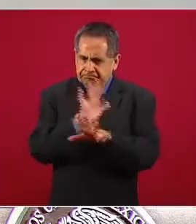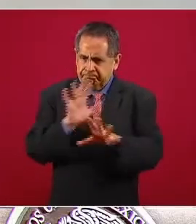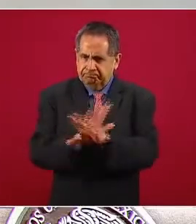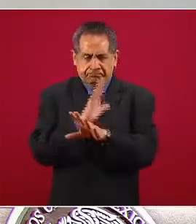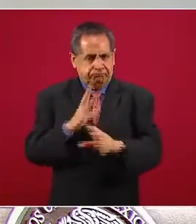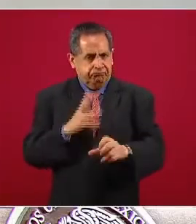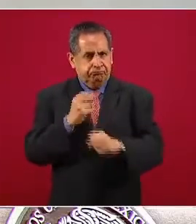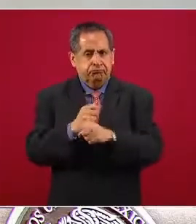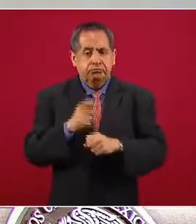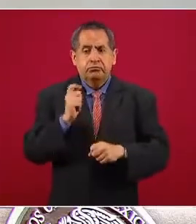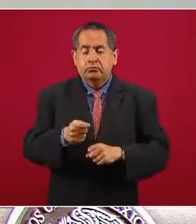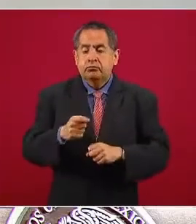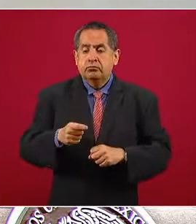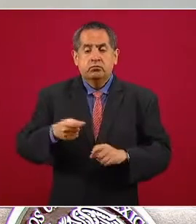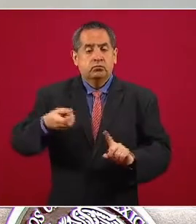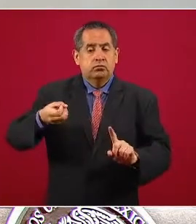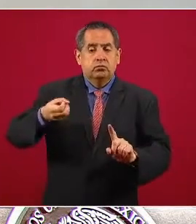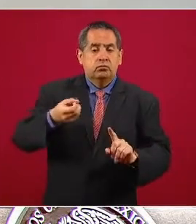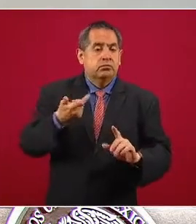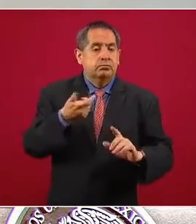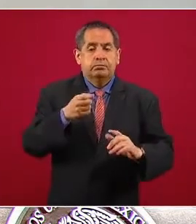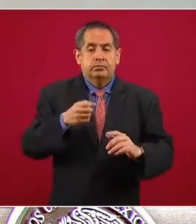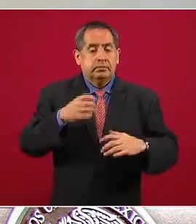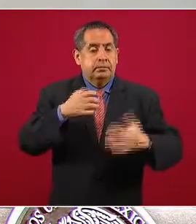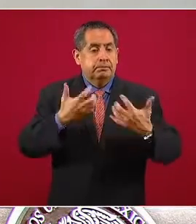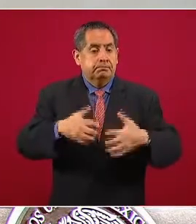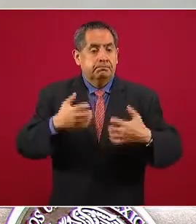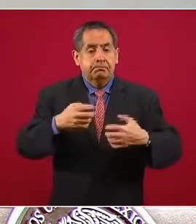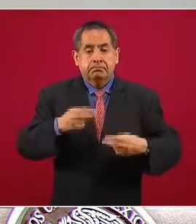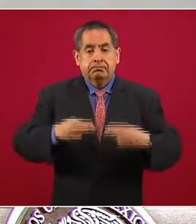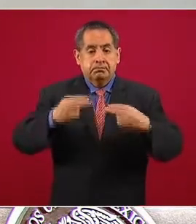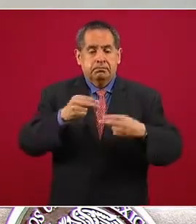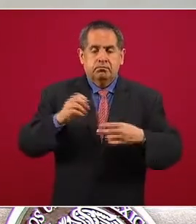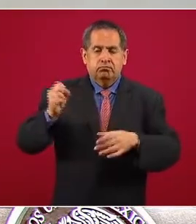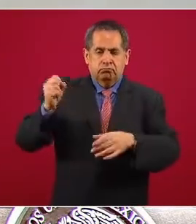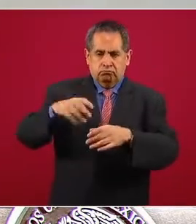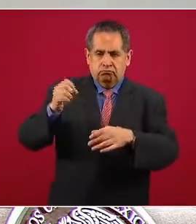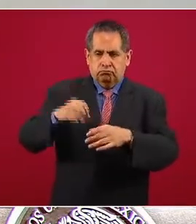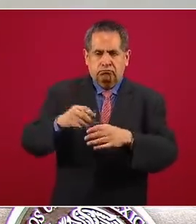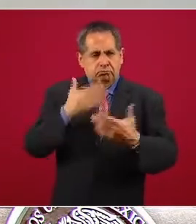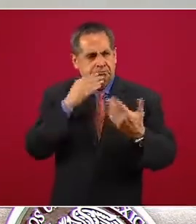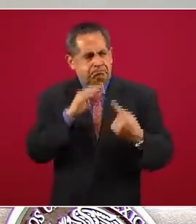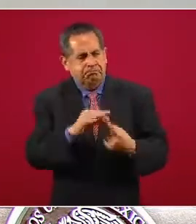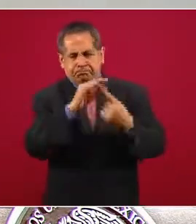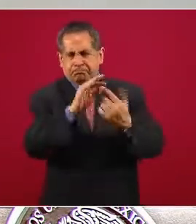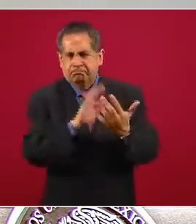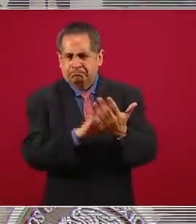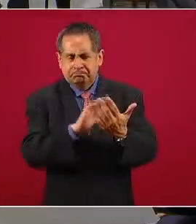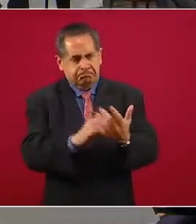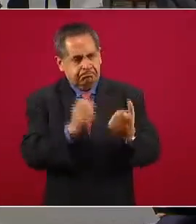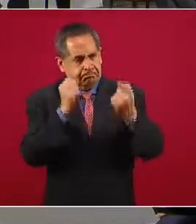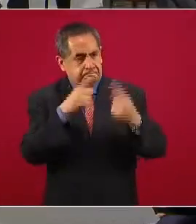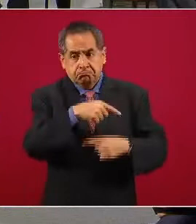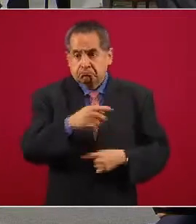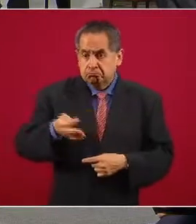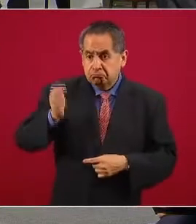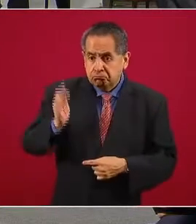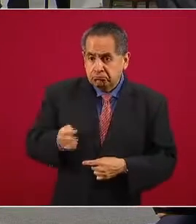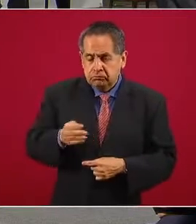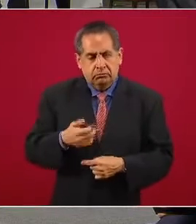Elevar la contribución de los empresarios, que aquí hay que destacar, que acepten